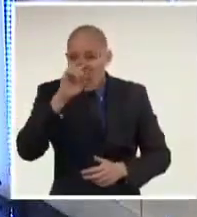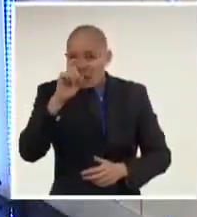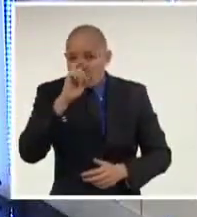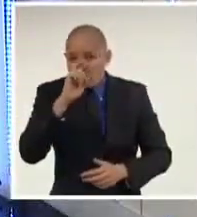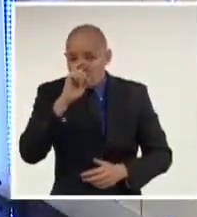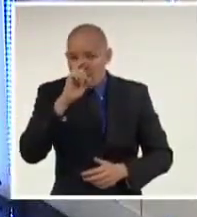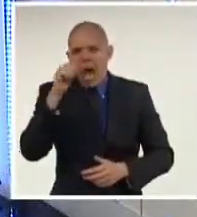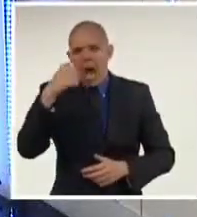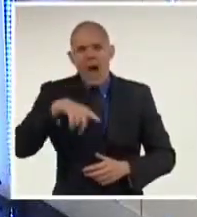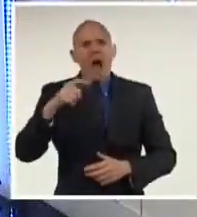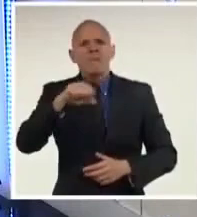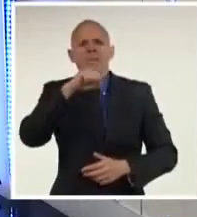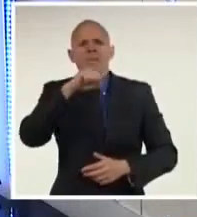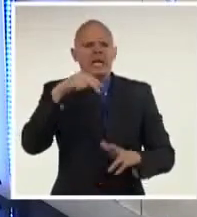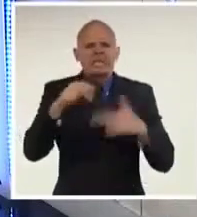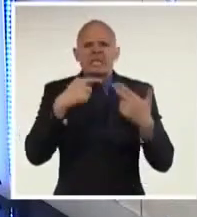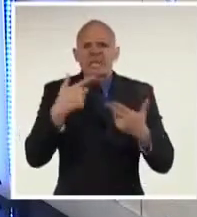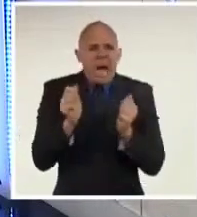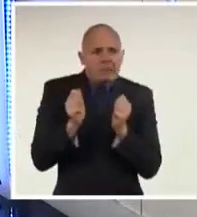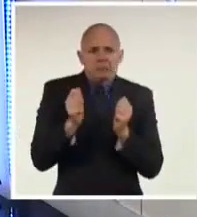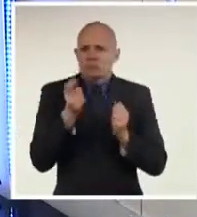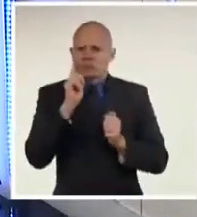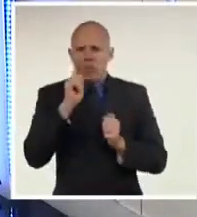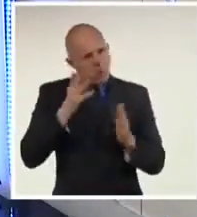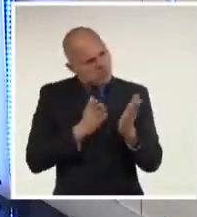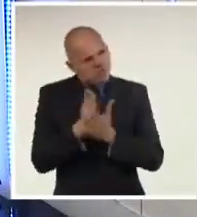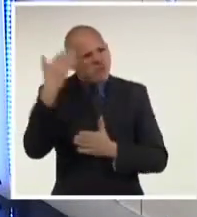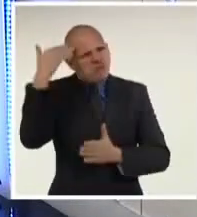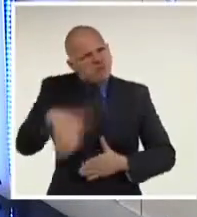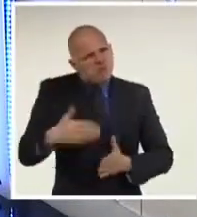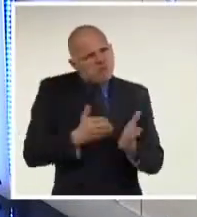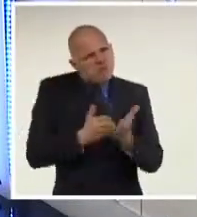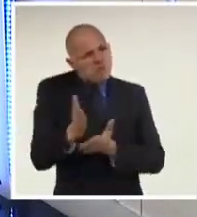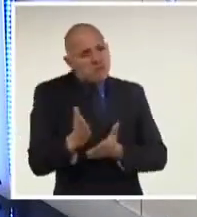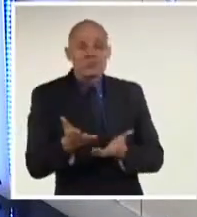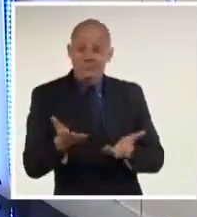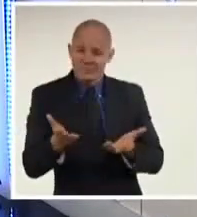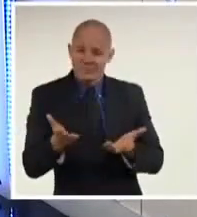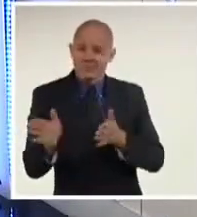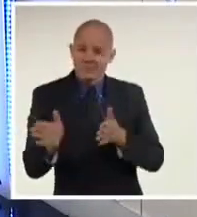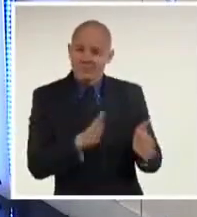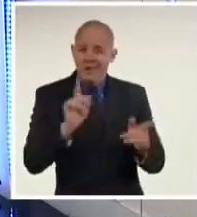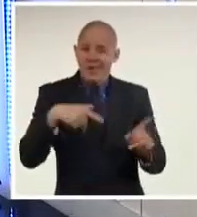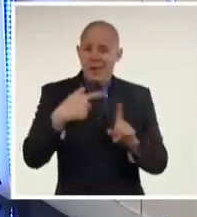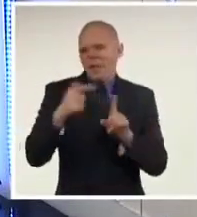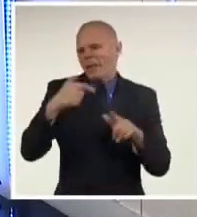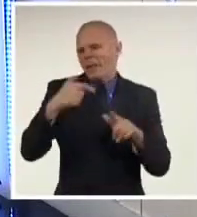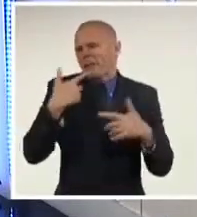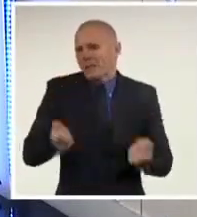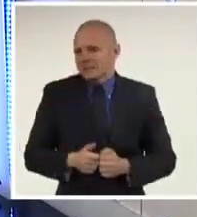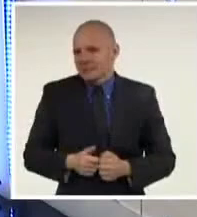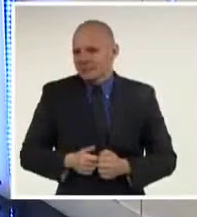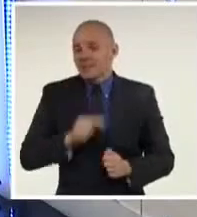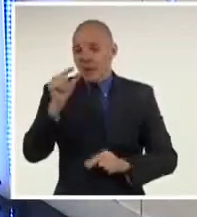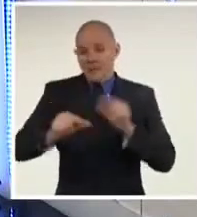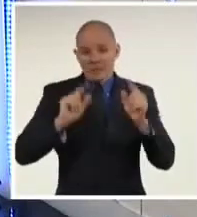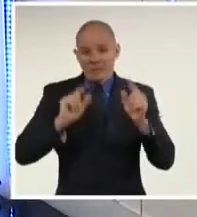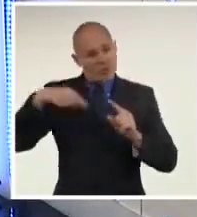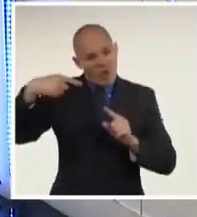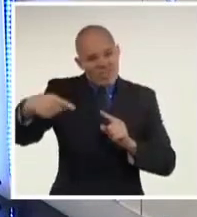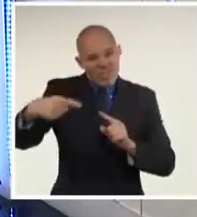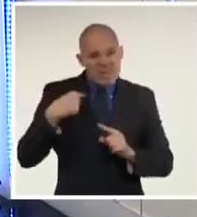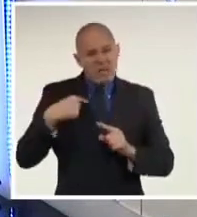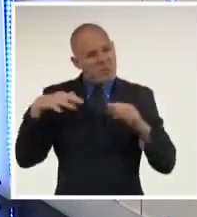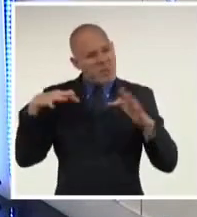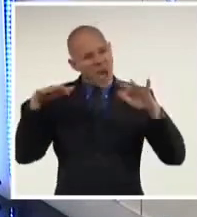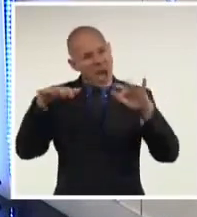noticia de que hay un caído más, que no terminan muertos por una piedra, balas en la cabeza o en la espalda, restos de metal